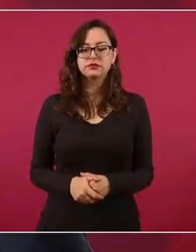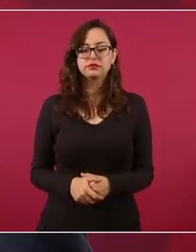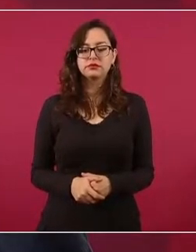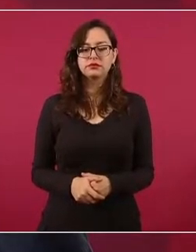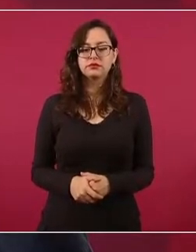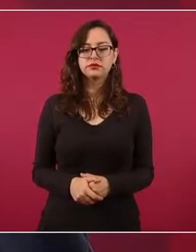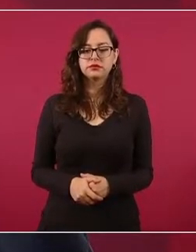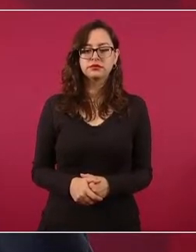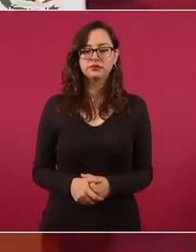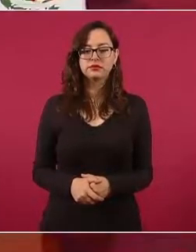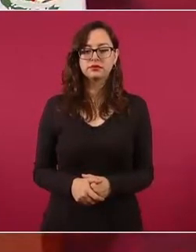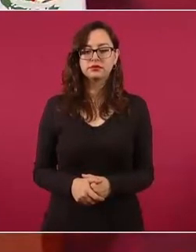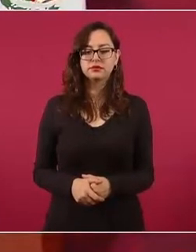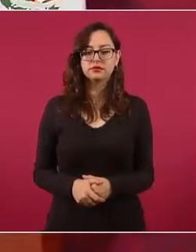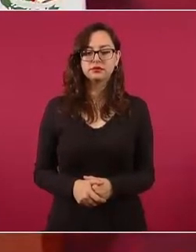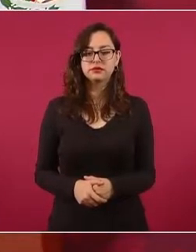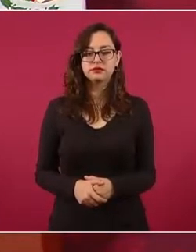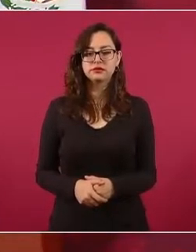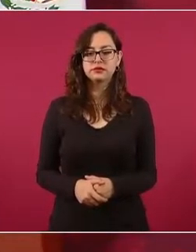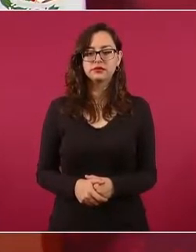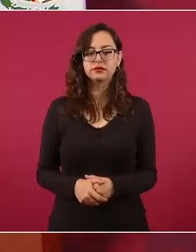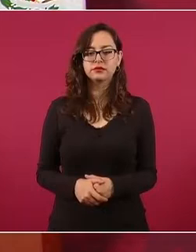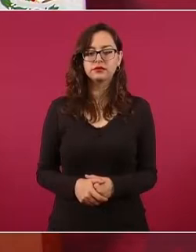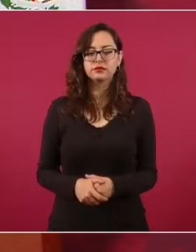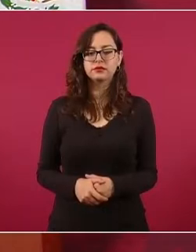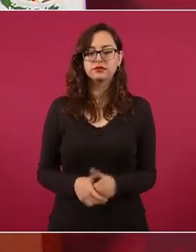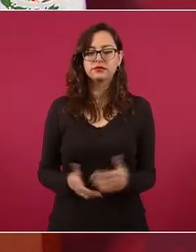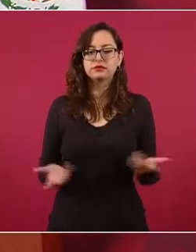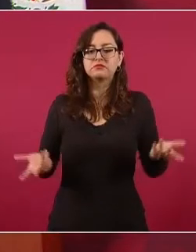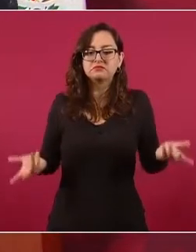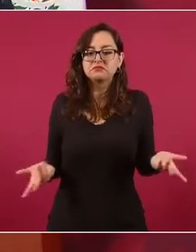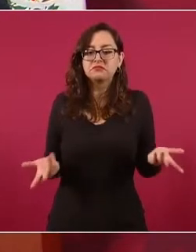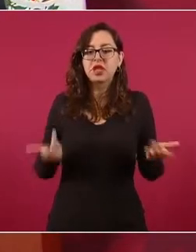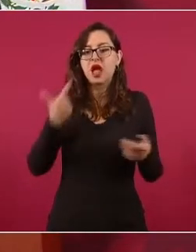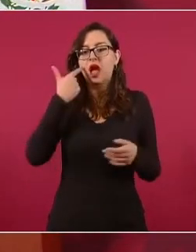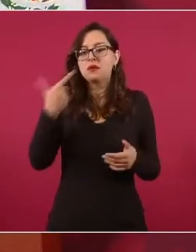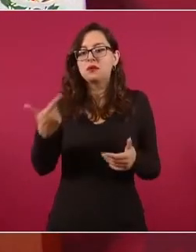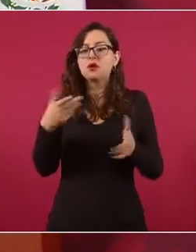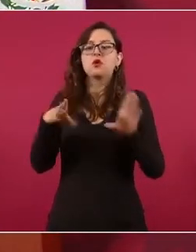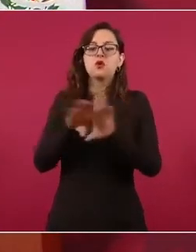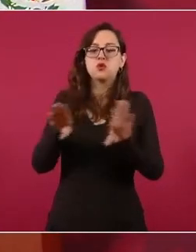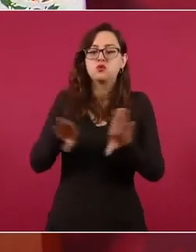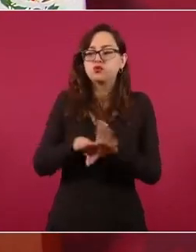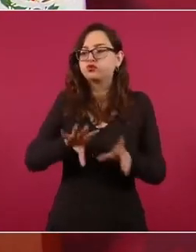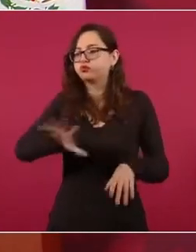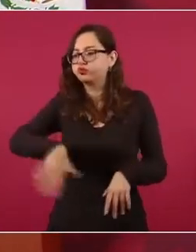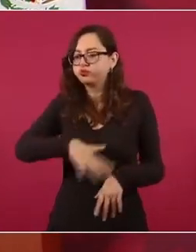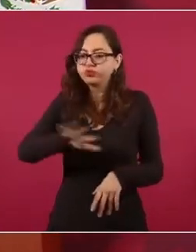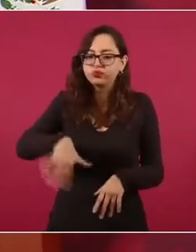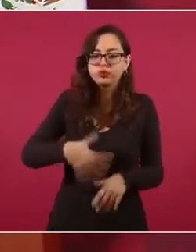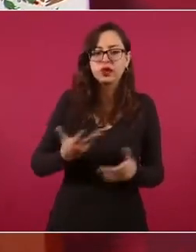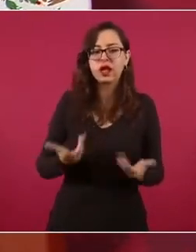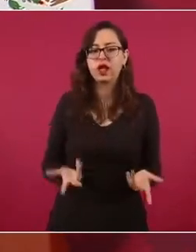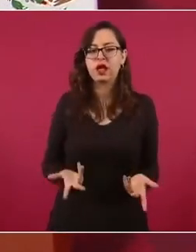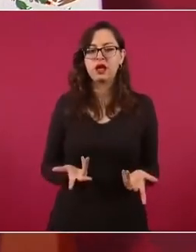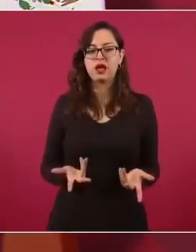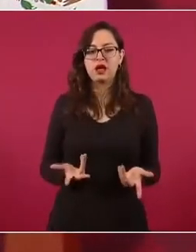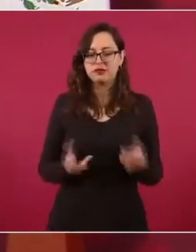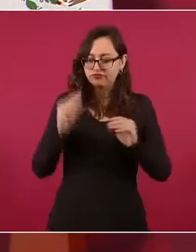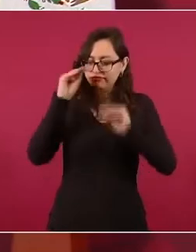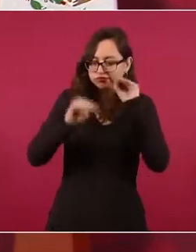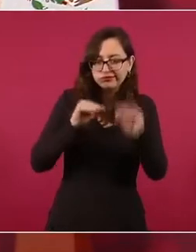¿Todo electrónico o la credencial? Buscar la forma, no sé, pero es un hecho